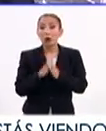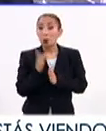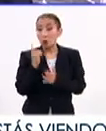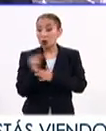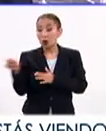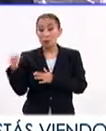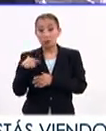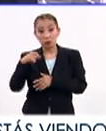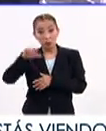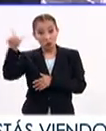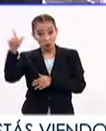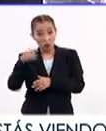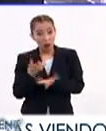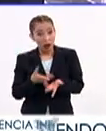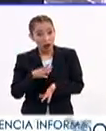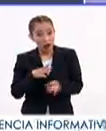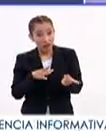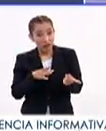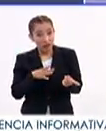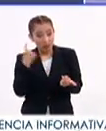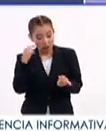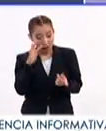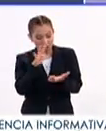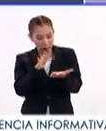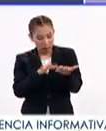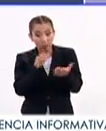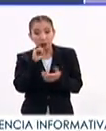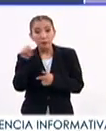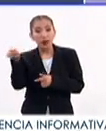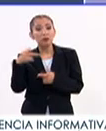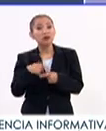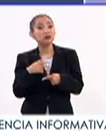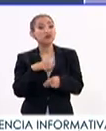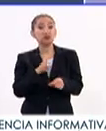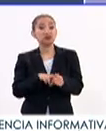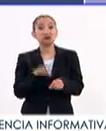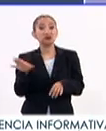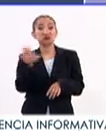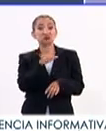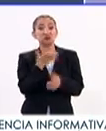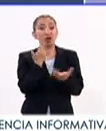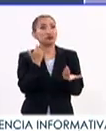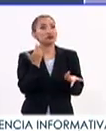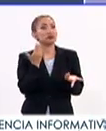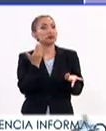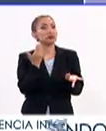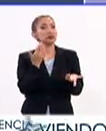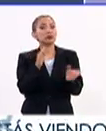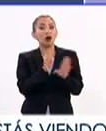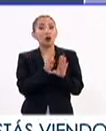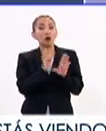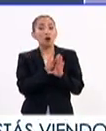solamente los especialistas para leer estos textos, sino también la gente común, que no tenemos ninguna